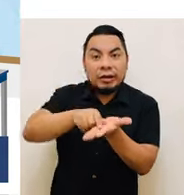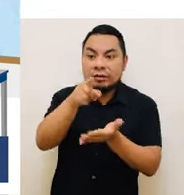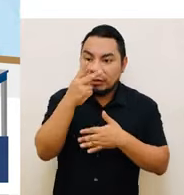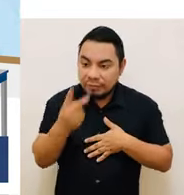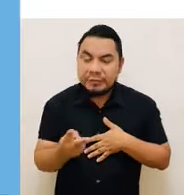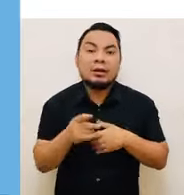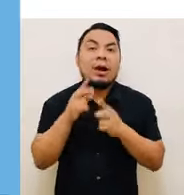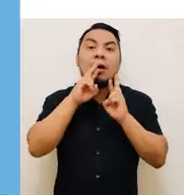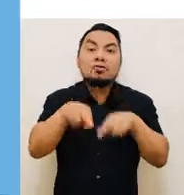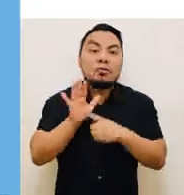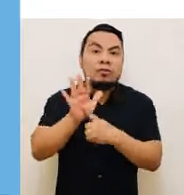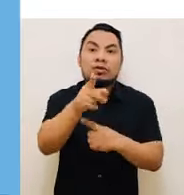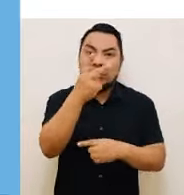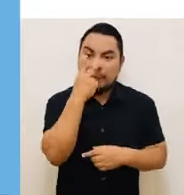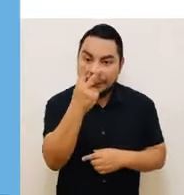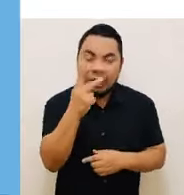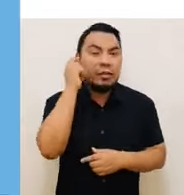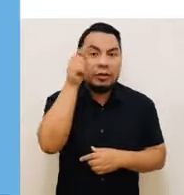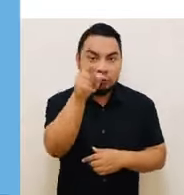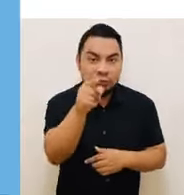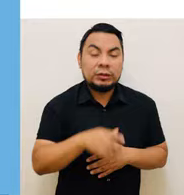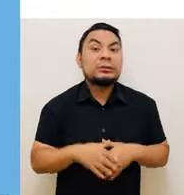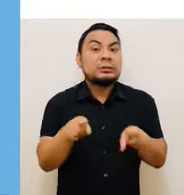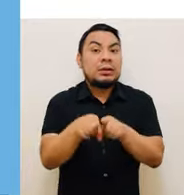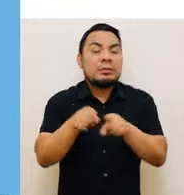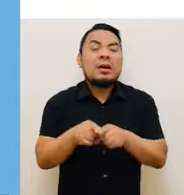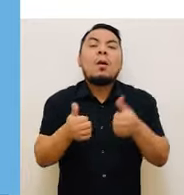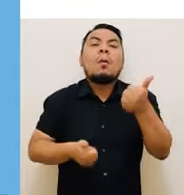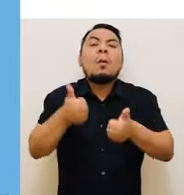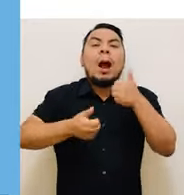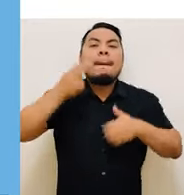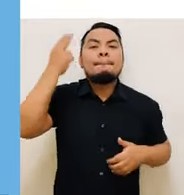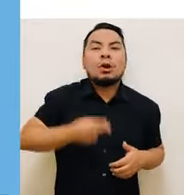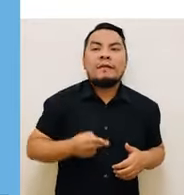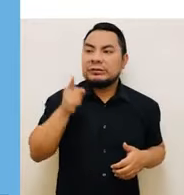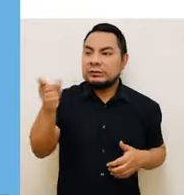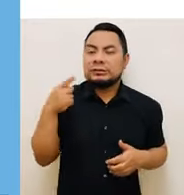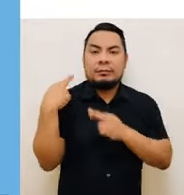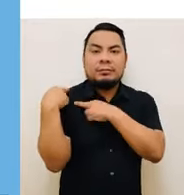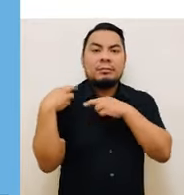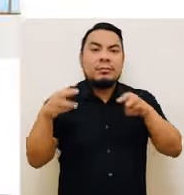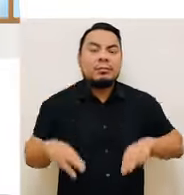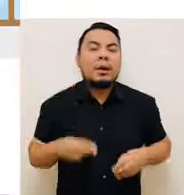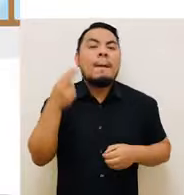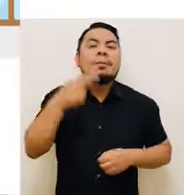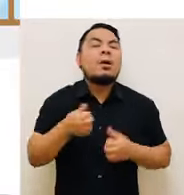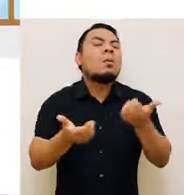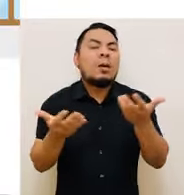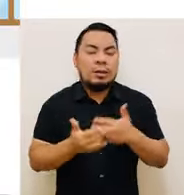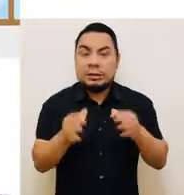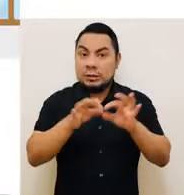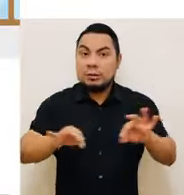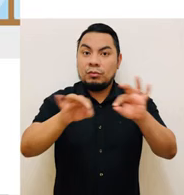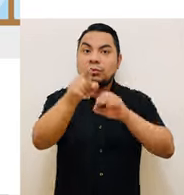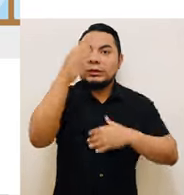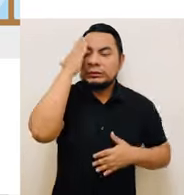resultados. Ahora conocerás cuáles son las prohibiciones a las personeras y los personeros de mesa. Es importante que tomes